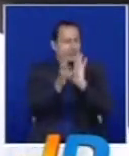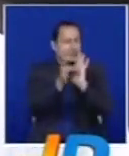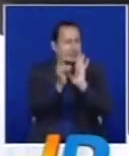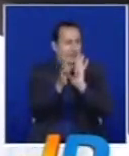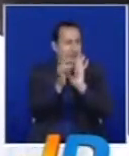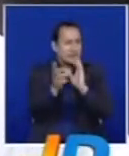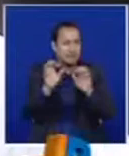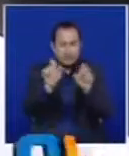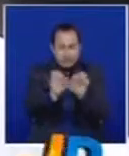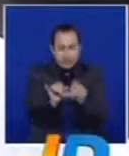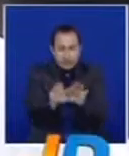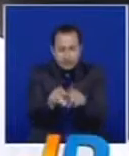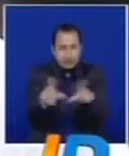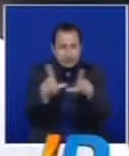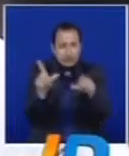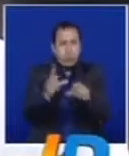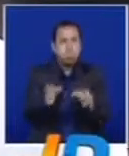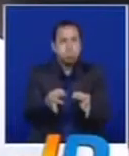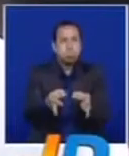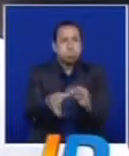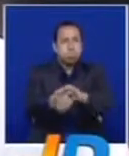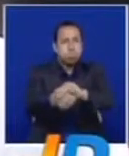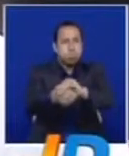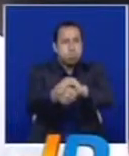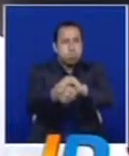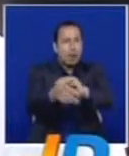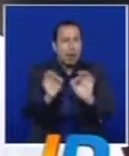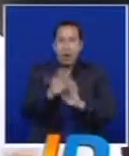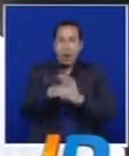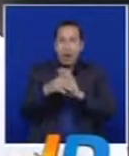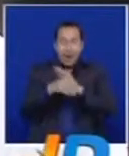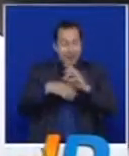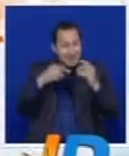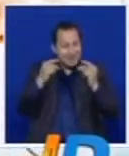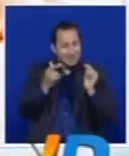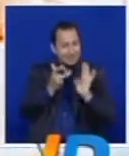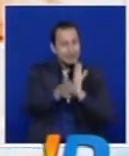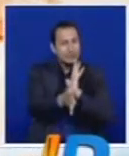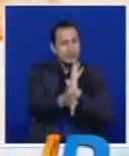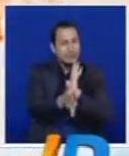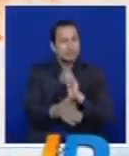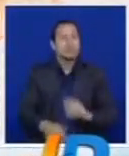No existe ningún país en la región con una red tan buena llegando a todas partes.